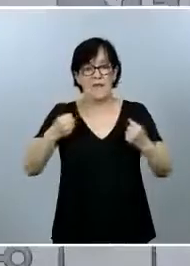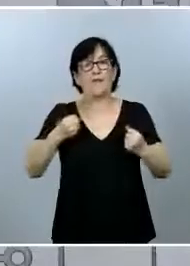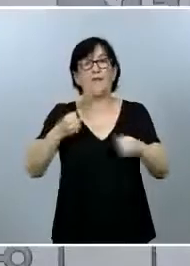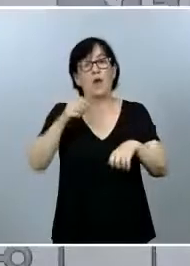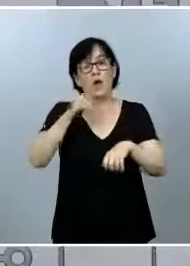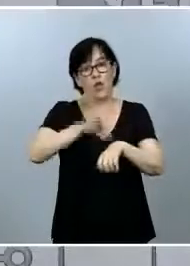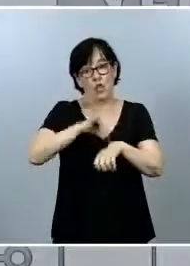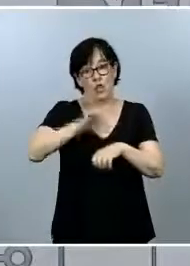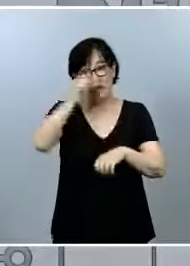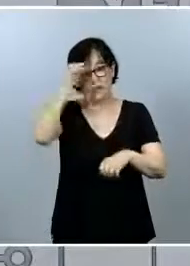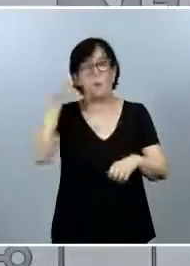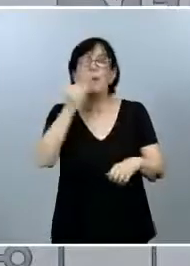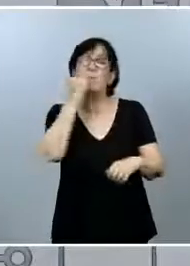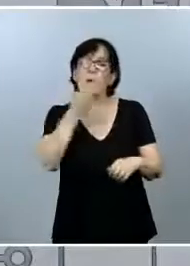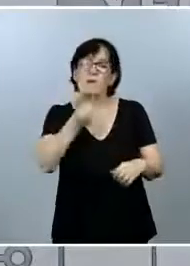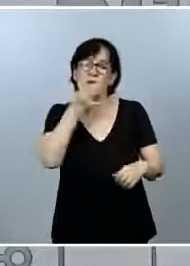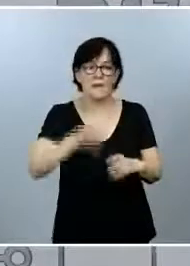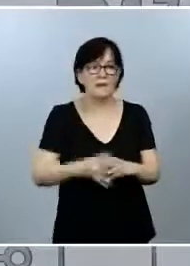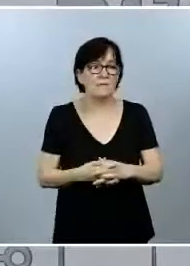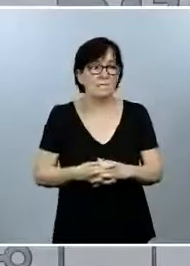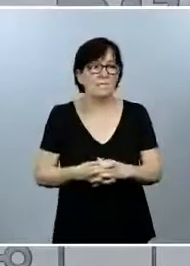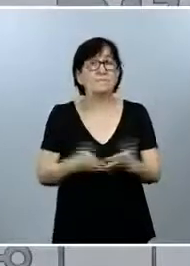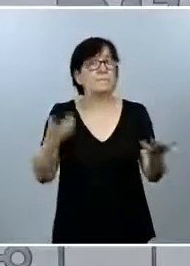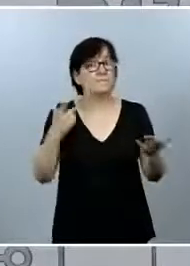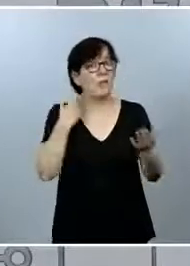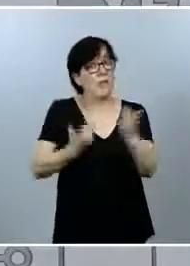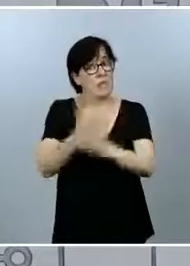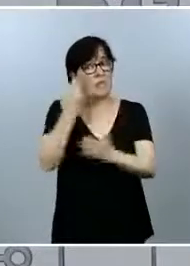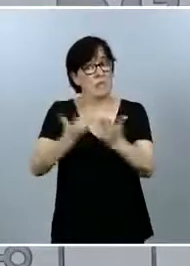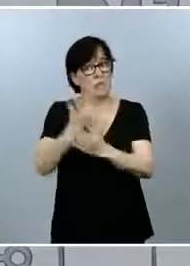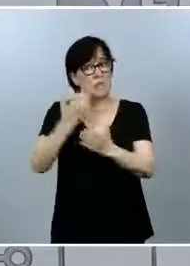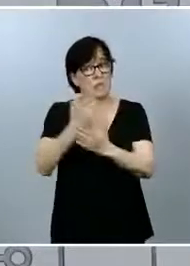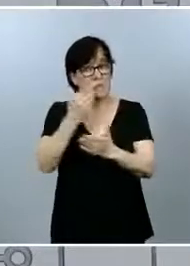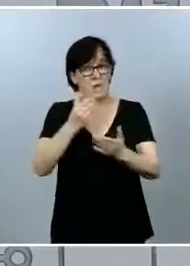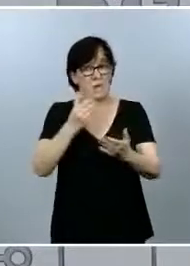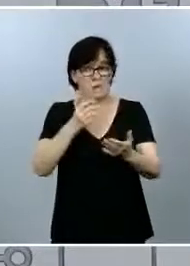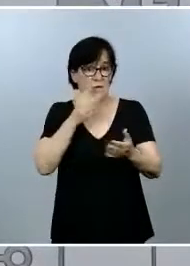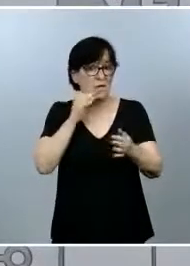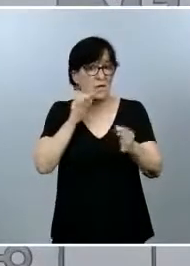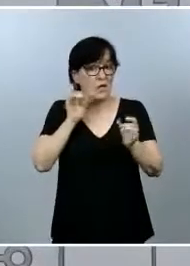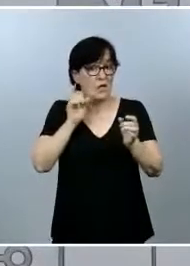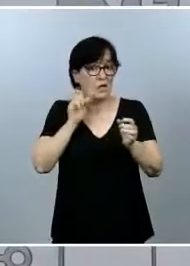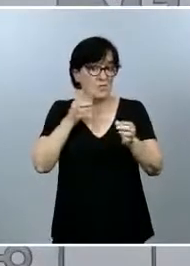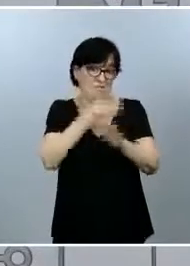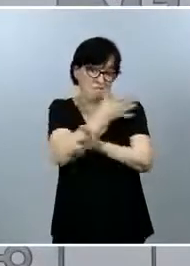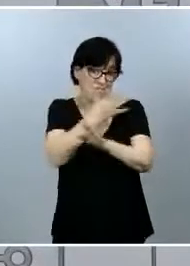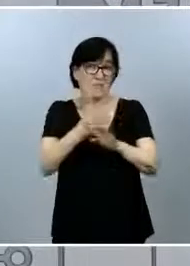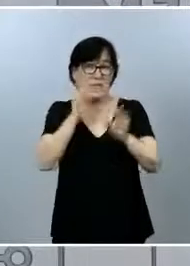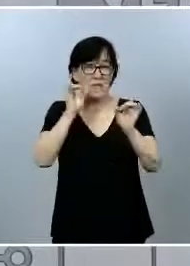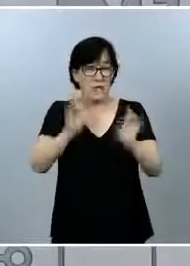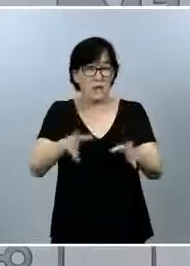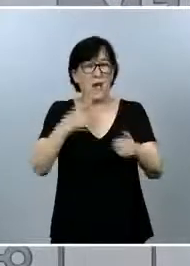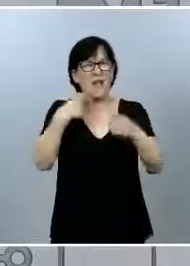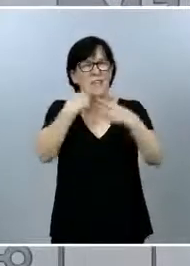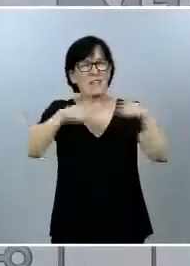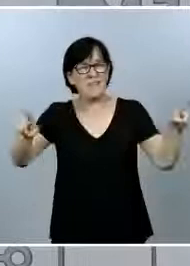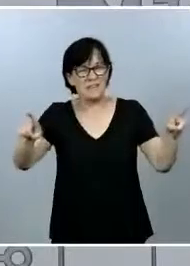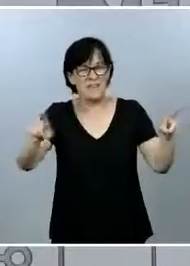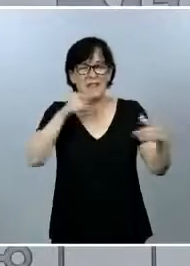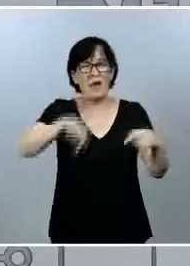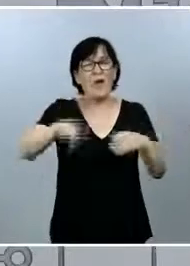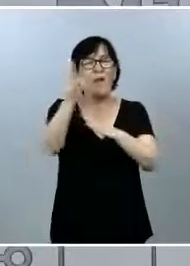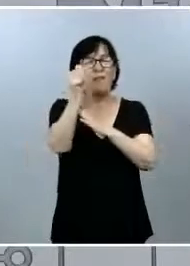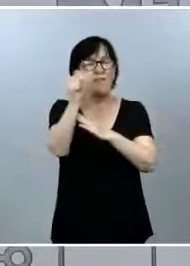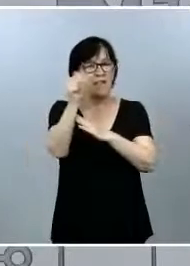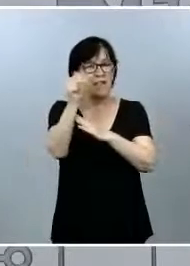Hola, muy buenas tardes a todos. Como cada día vamos a dar los datos, la diferencia con los días anteriores es que hoy es viernes y